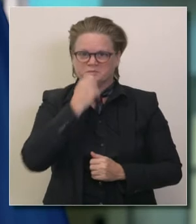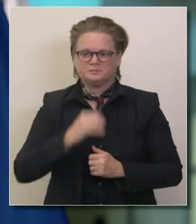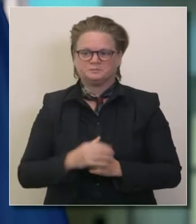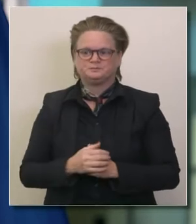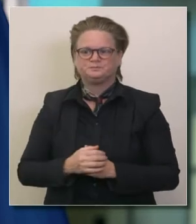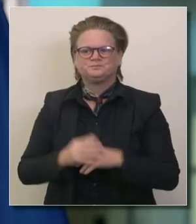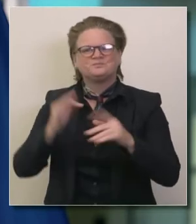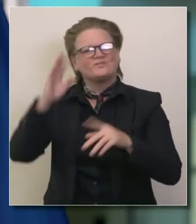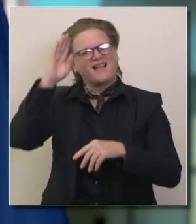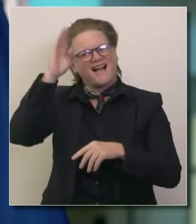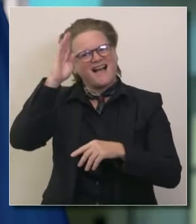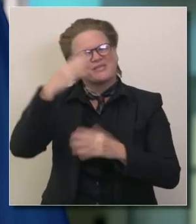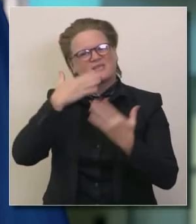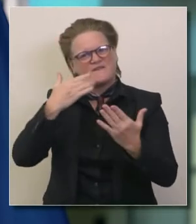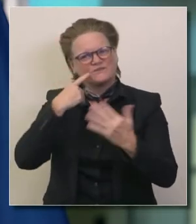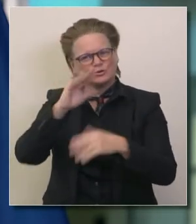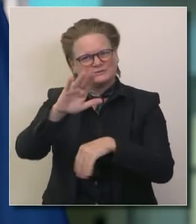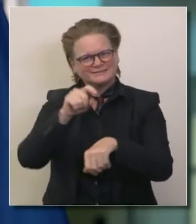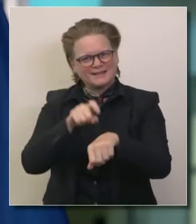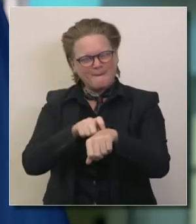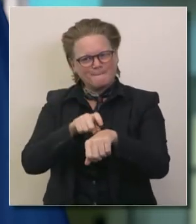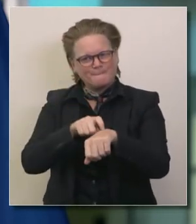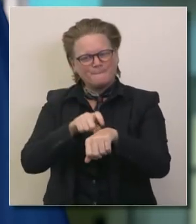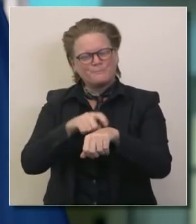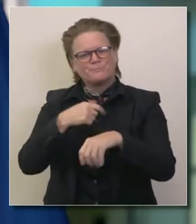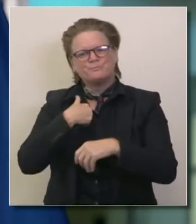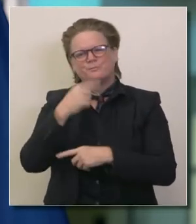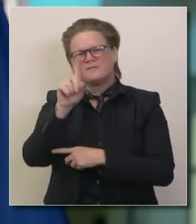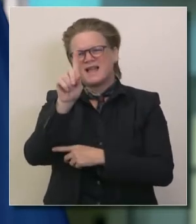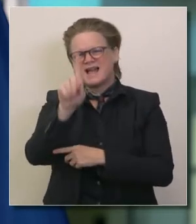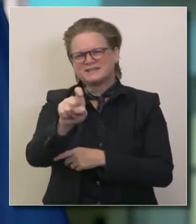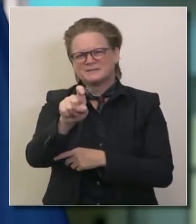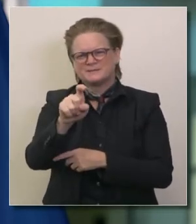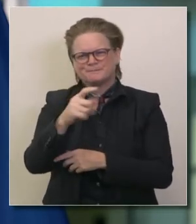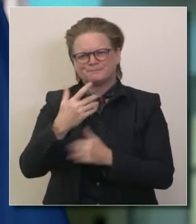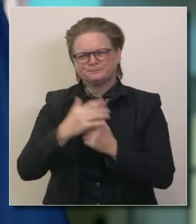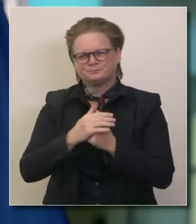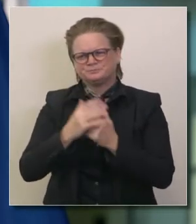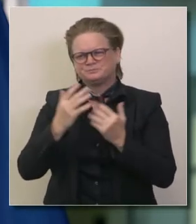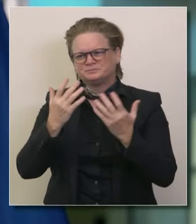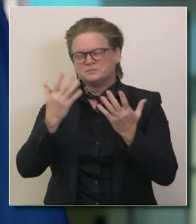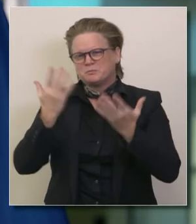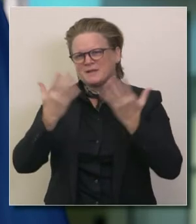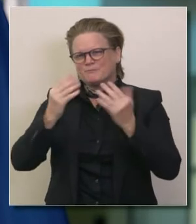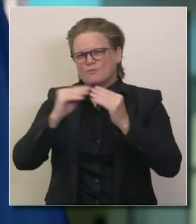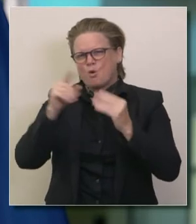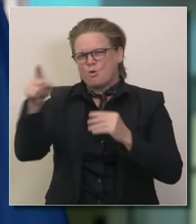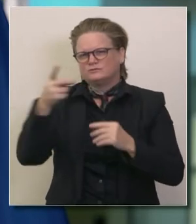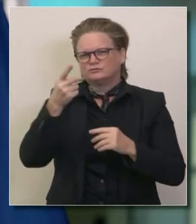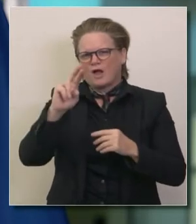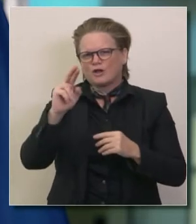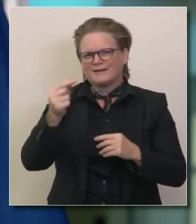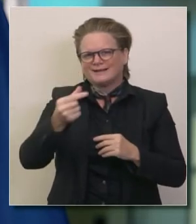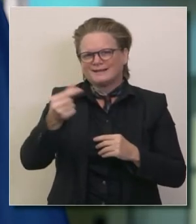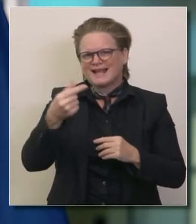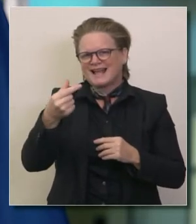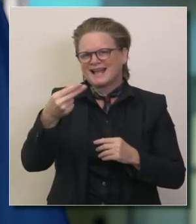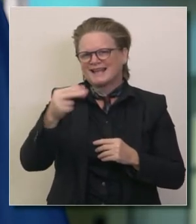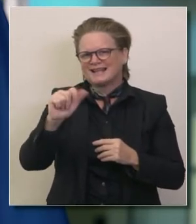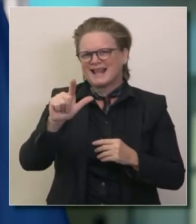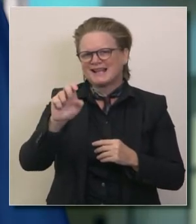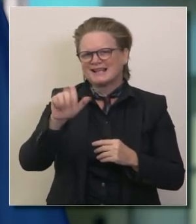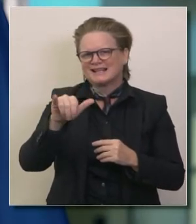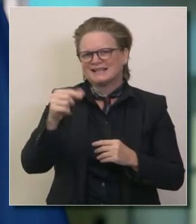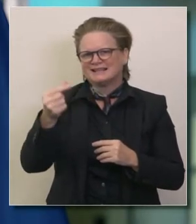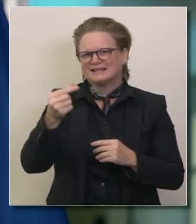que tal gobernador muchas gracias quería preguntar en las preguntas que se les plantearían